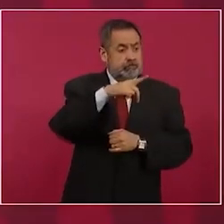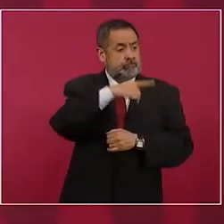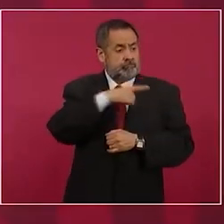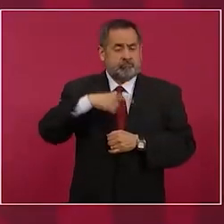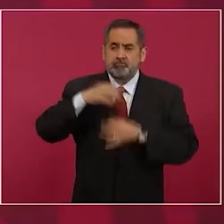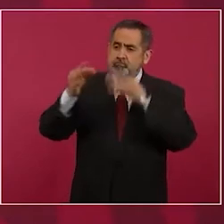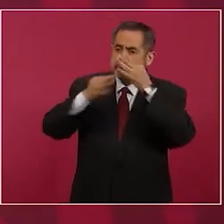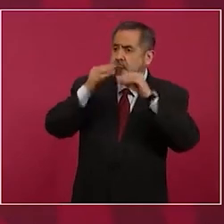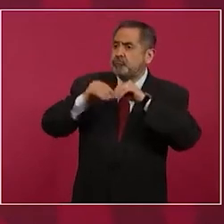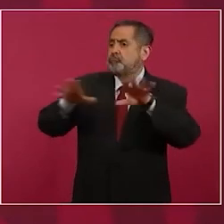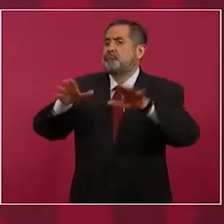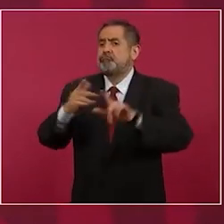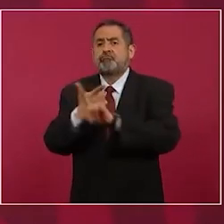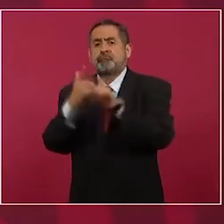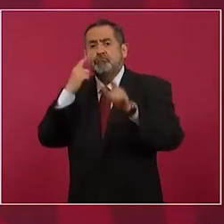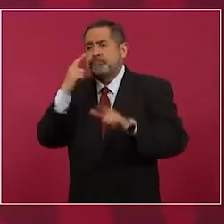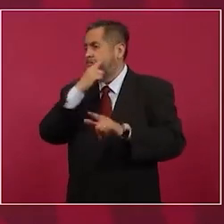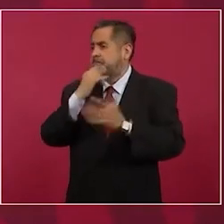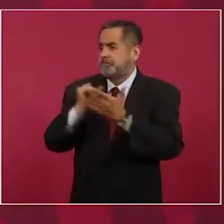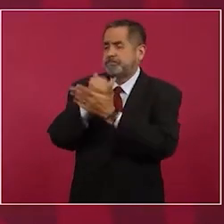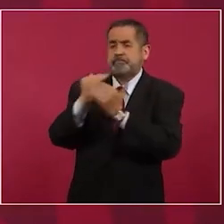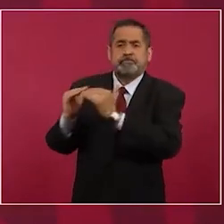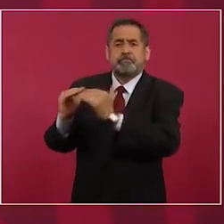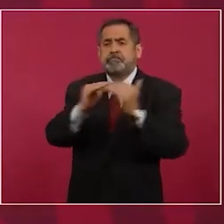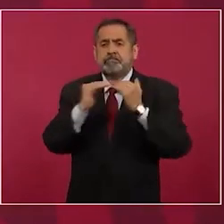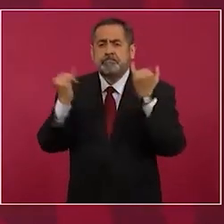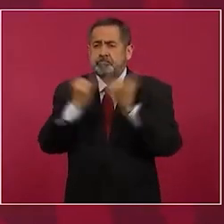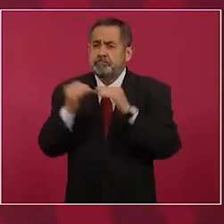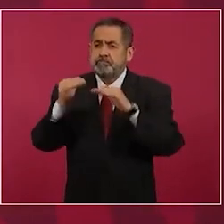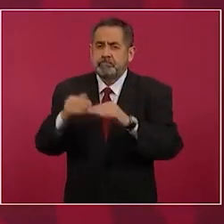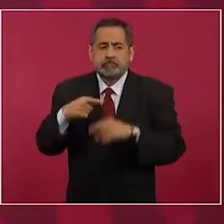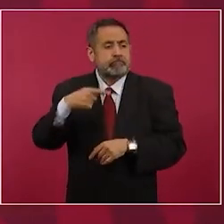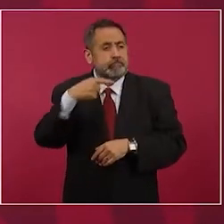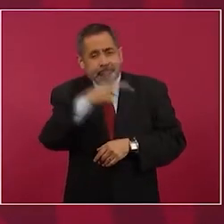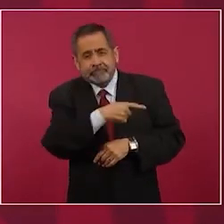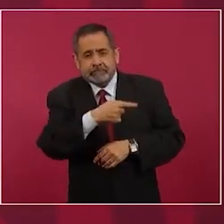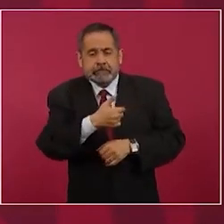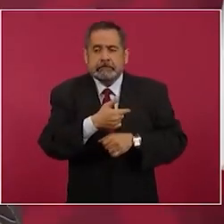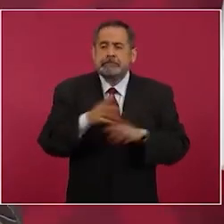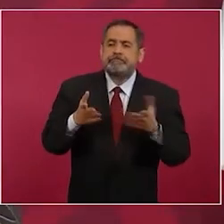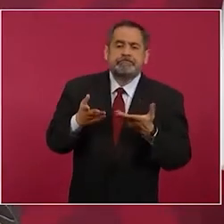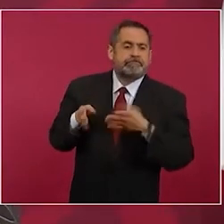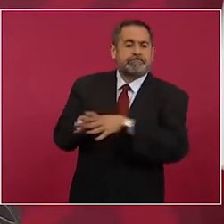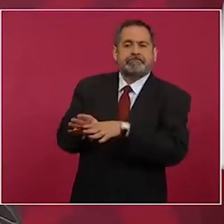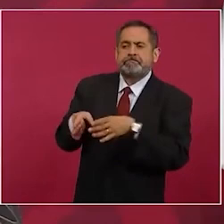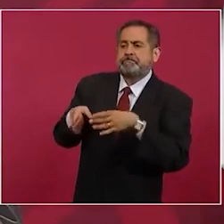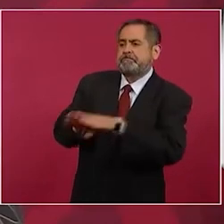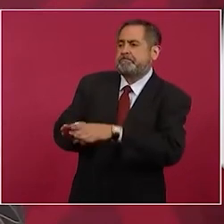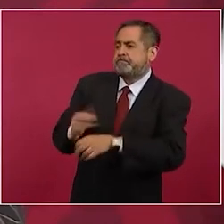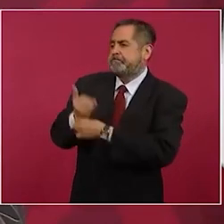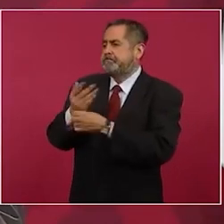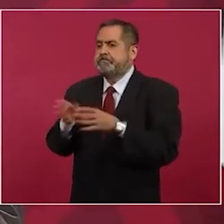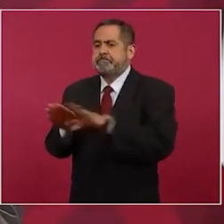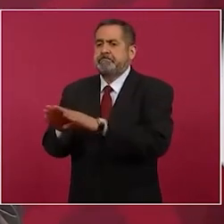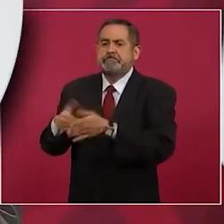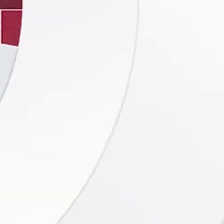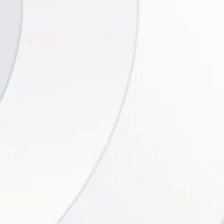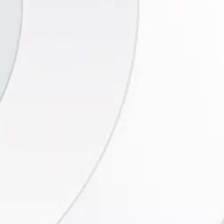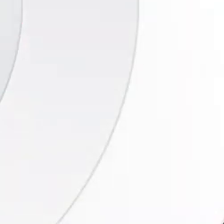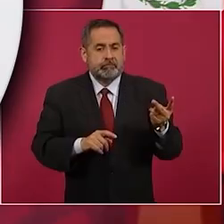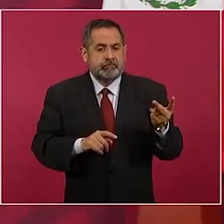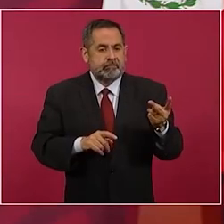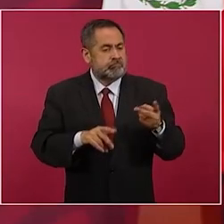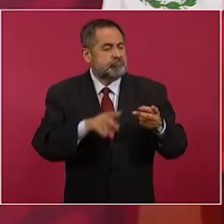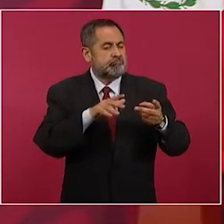de promover la democracia dedicado a obstaculizar la democracia a impedir que haya democracia